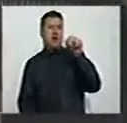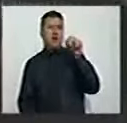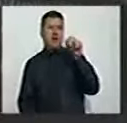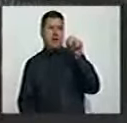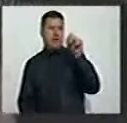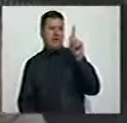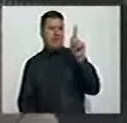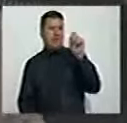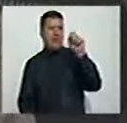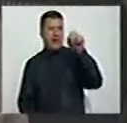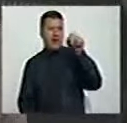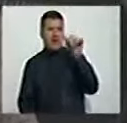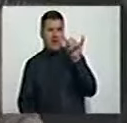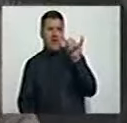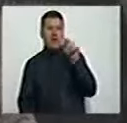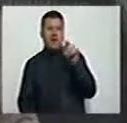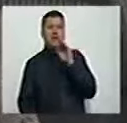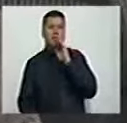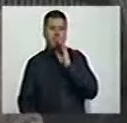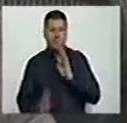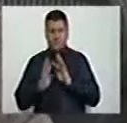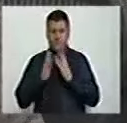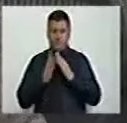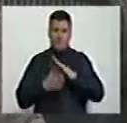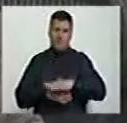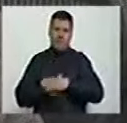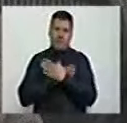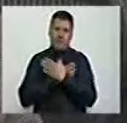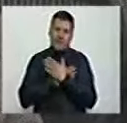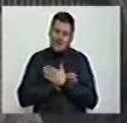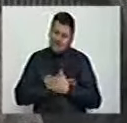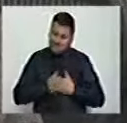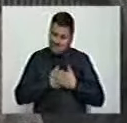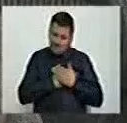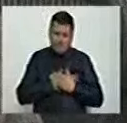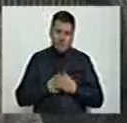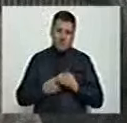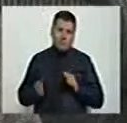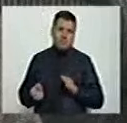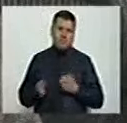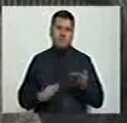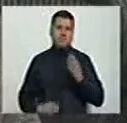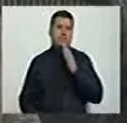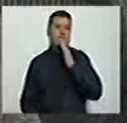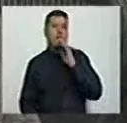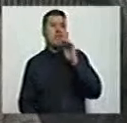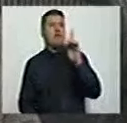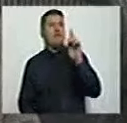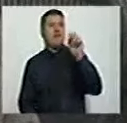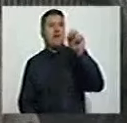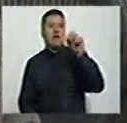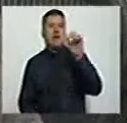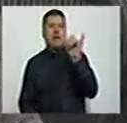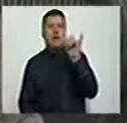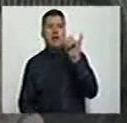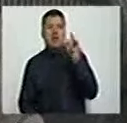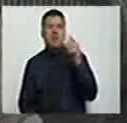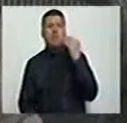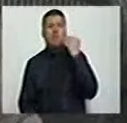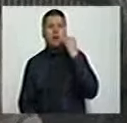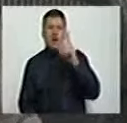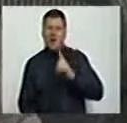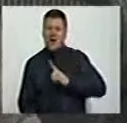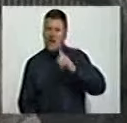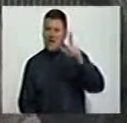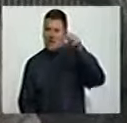El Senado de la República lamenta profundamente el fallecimiento de Fanny Cadavidia de Arango, líder